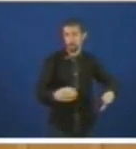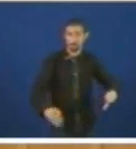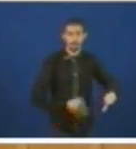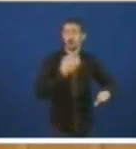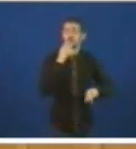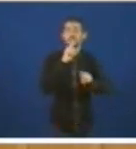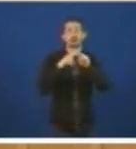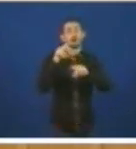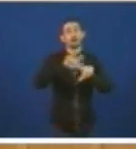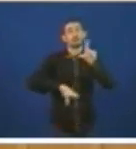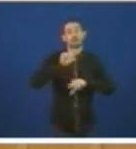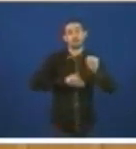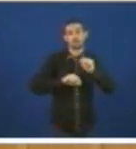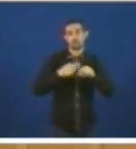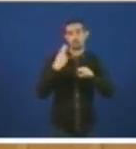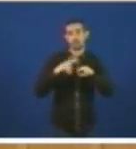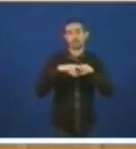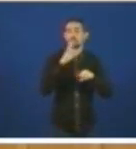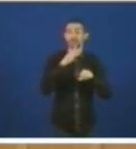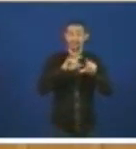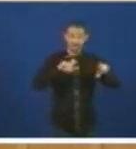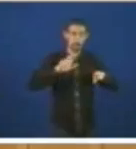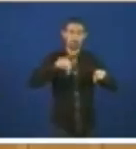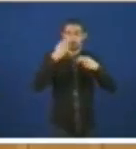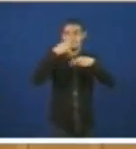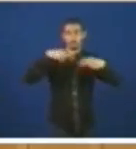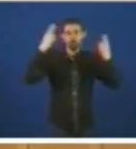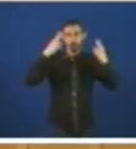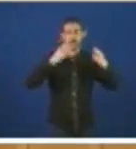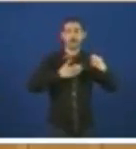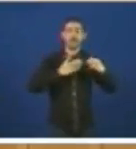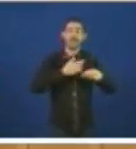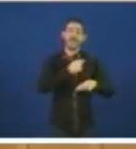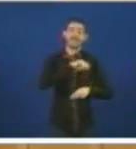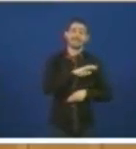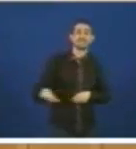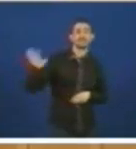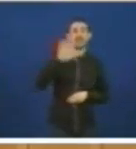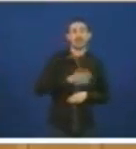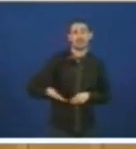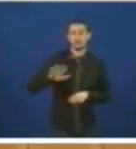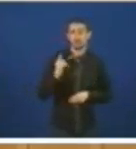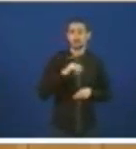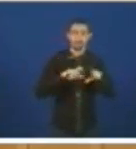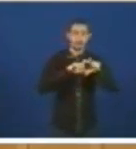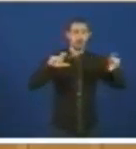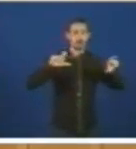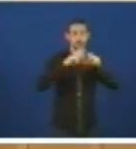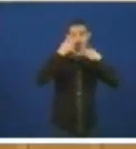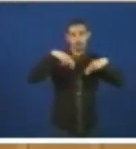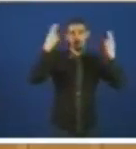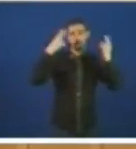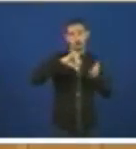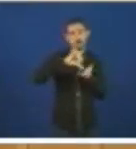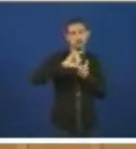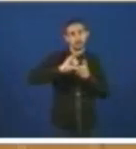estamos a falar dunha empresa pública estatal. Unha empresa pública que ten centros productivos en outros sitios